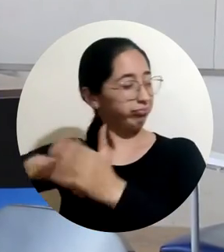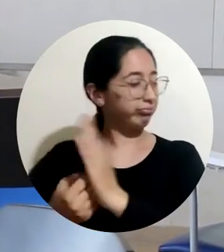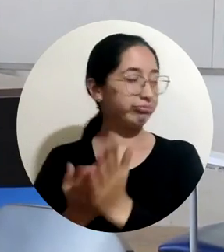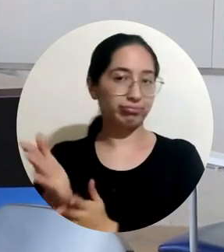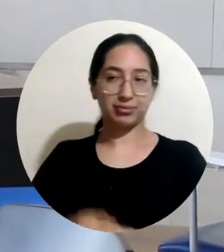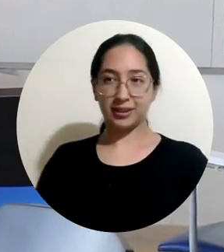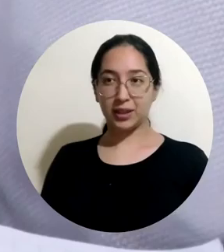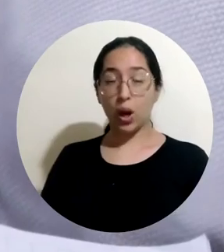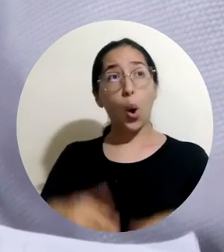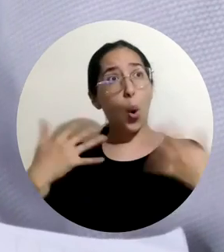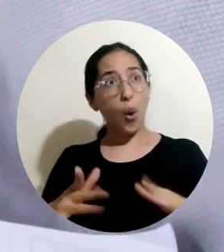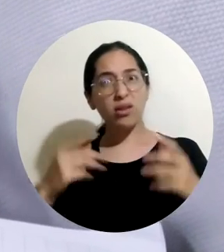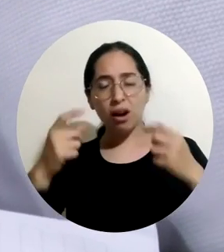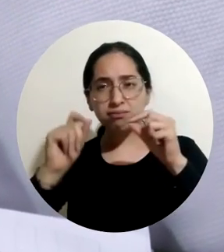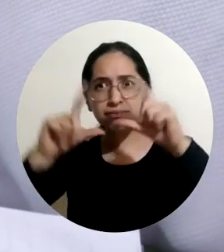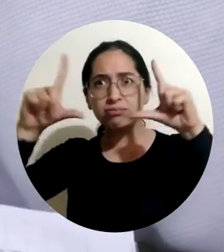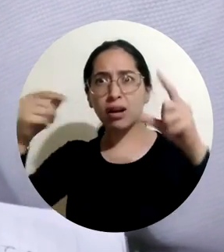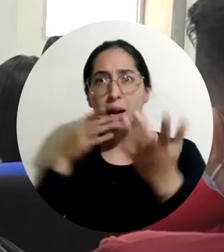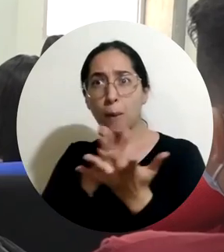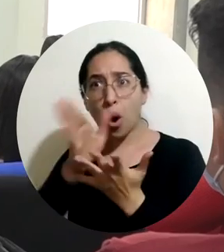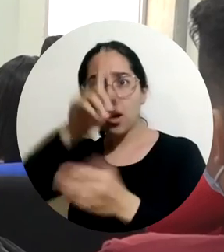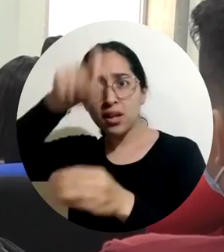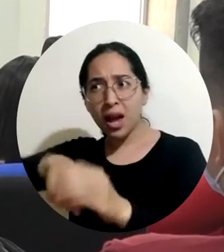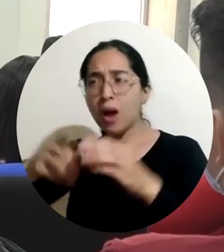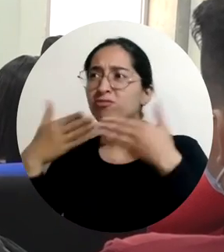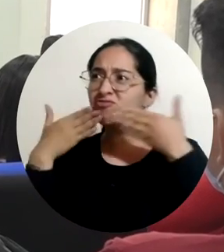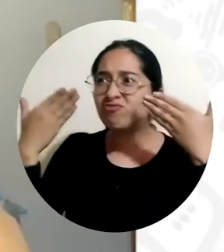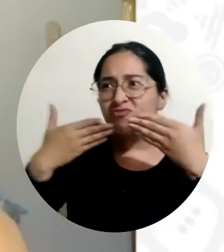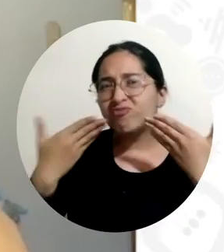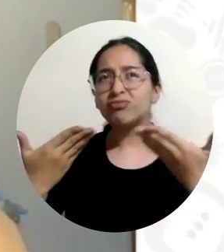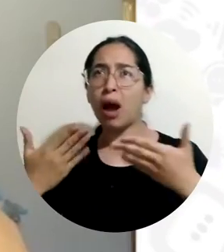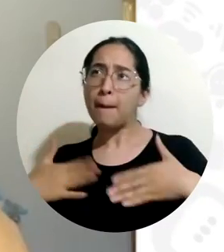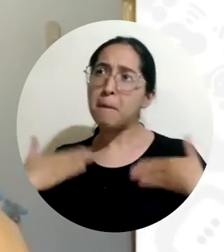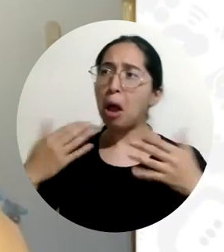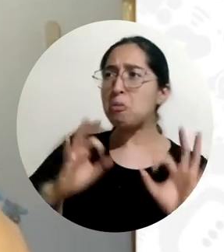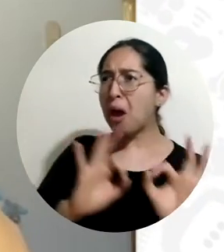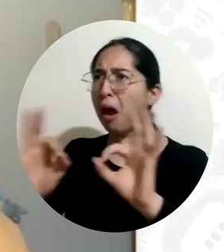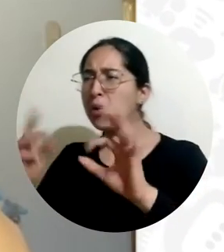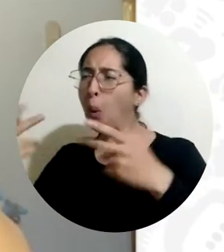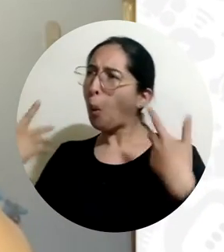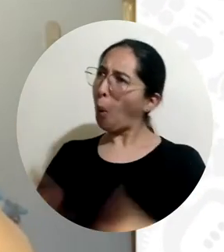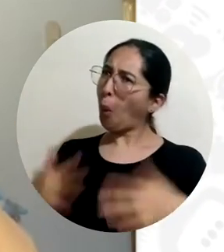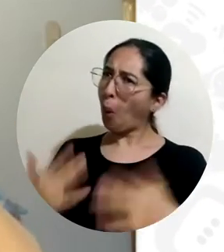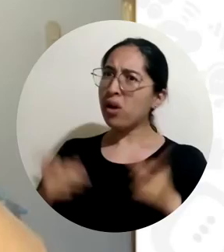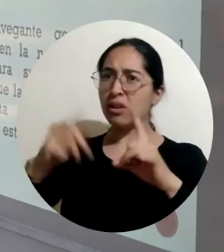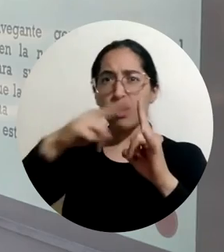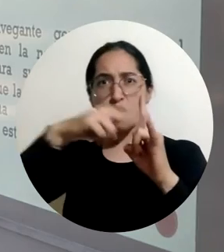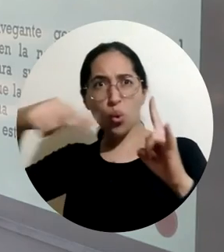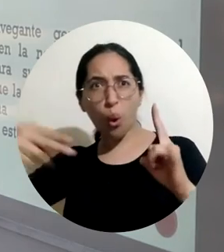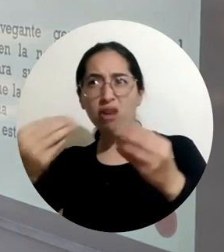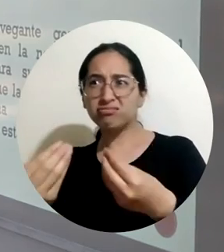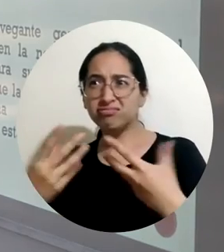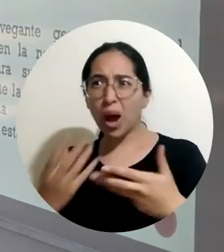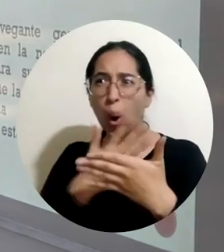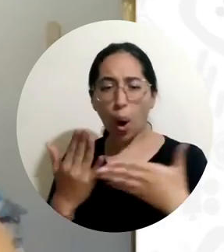atención es la generosidad del programa, la amplitud que la universidad nos brinda para